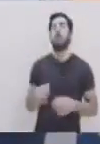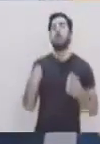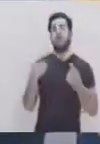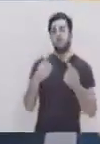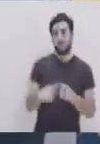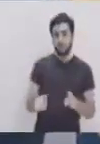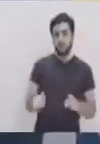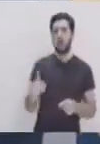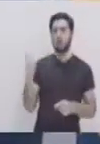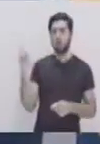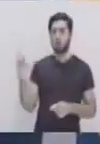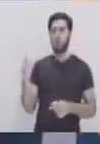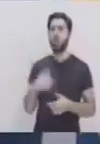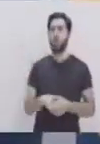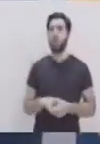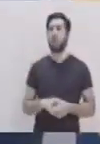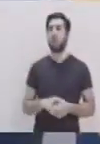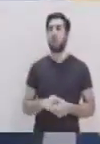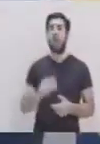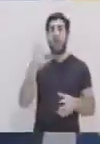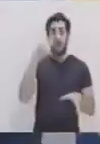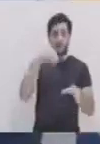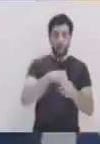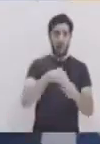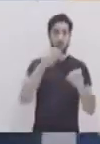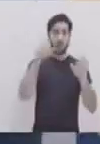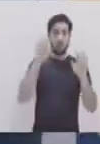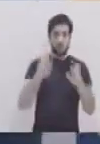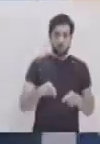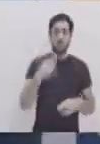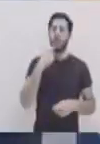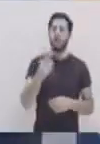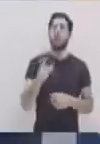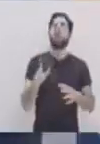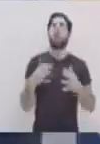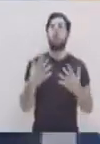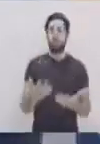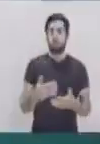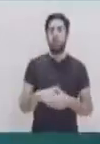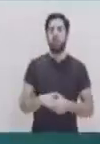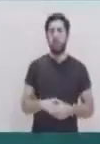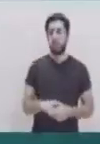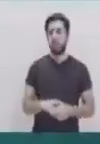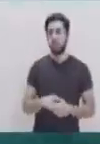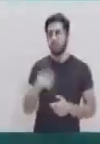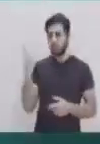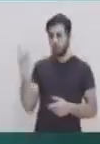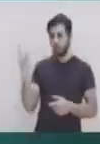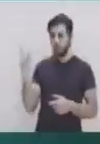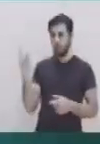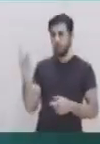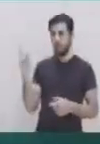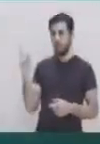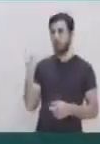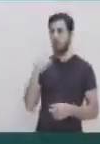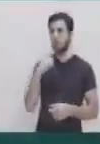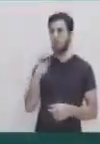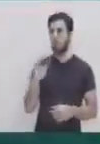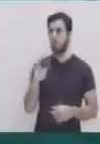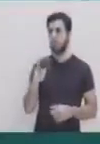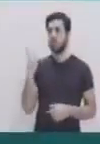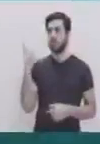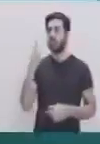es un término del nuevo siglo. Siempre hay una persona que nos va a decir este nuevo término. ¿Quién es? Es Henry Henry.